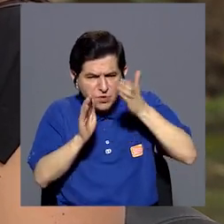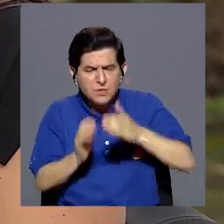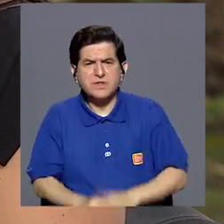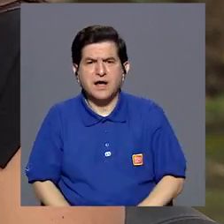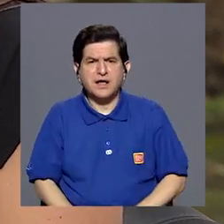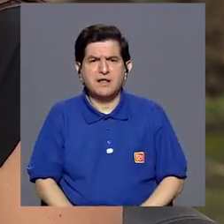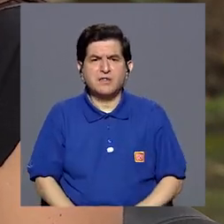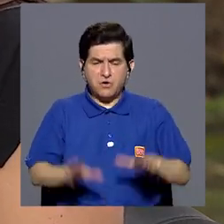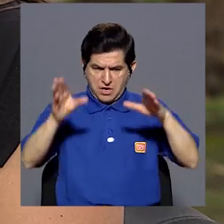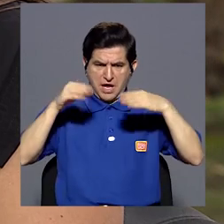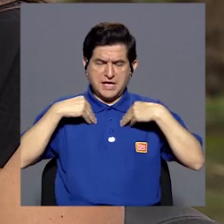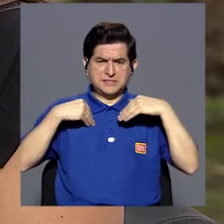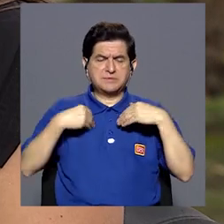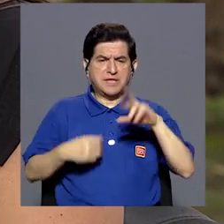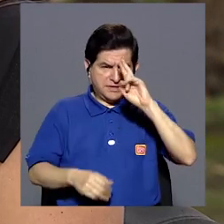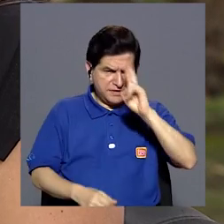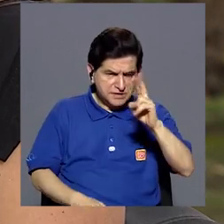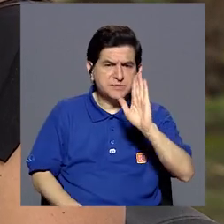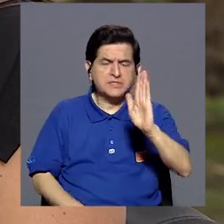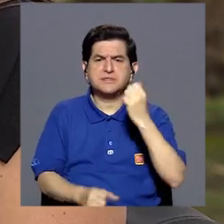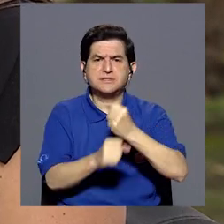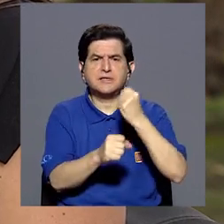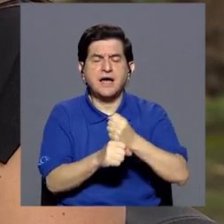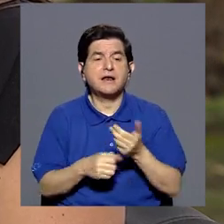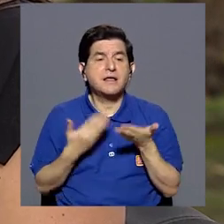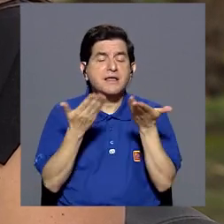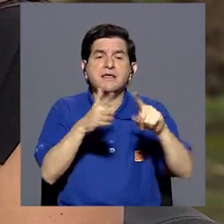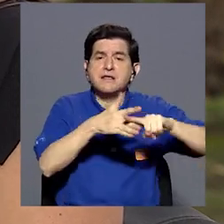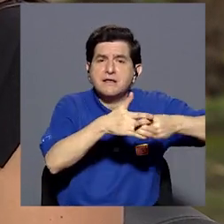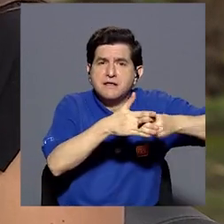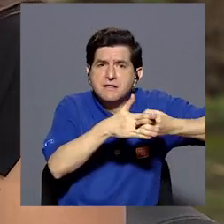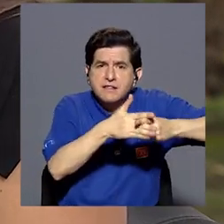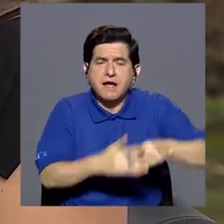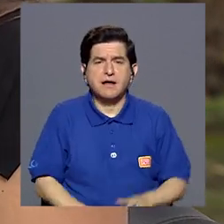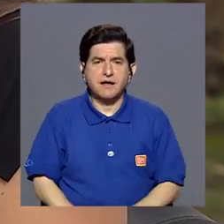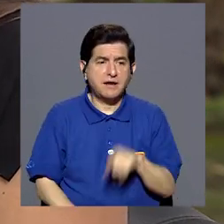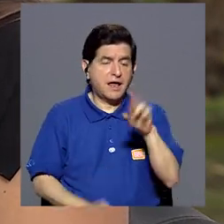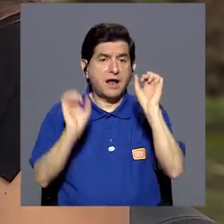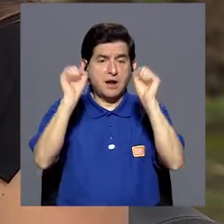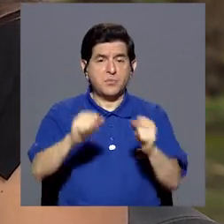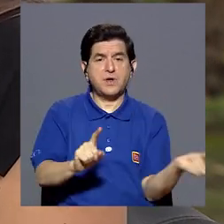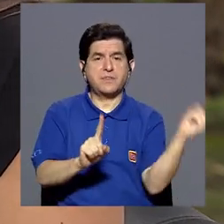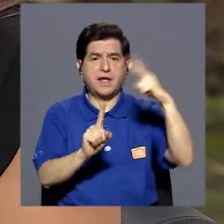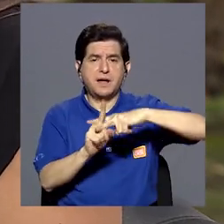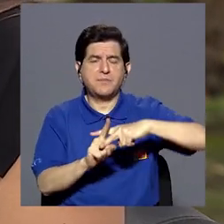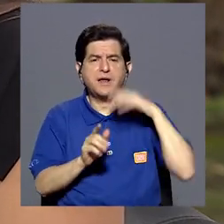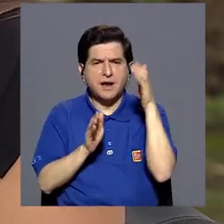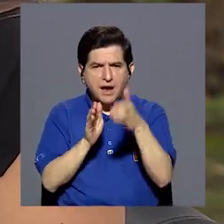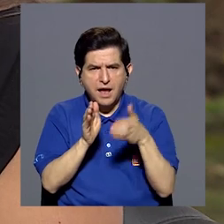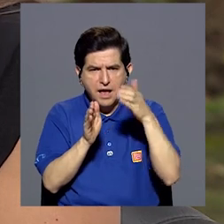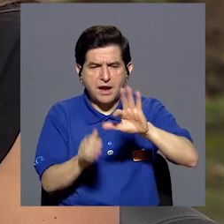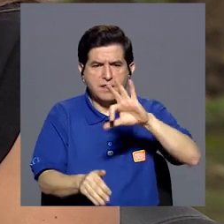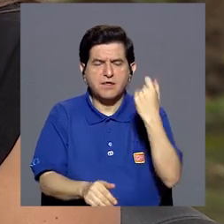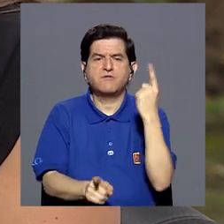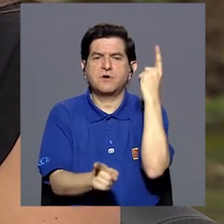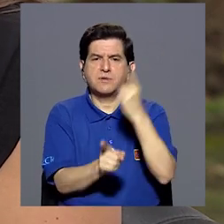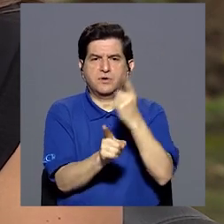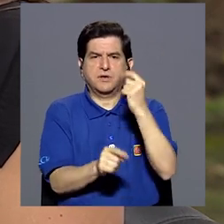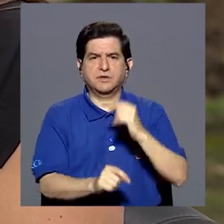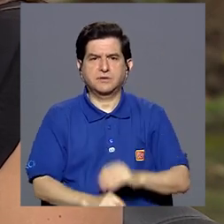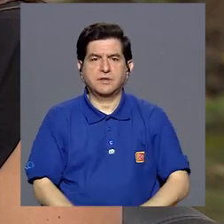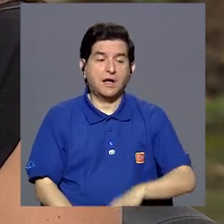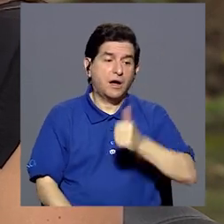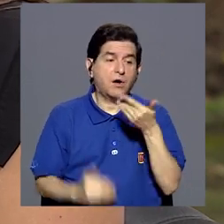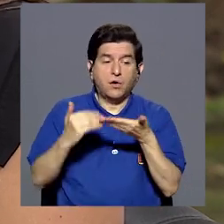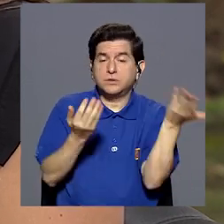en reconocerle su labor y en darle las herramientas para poder ejercer el cuido que hacen de una forma apropiada.